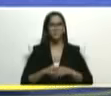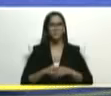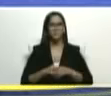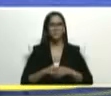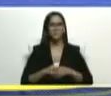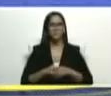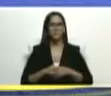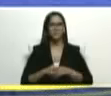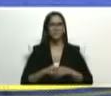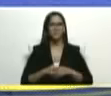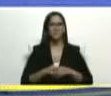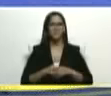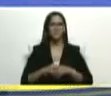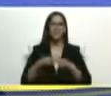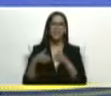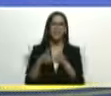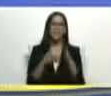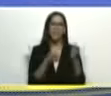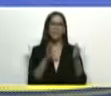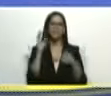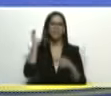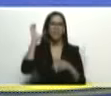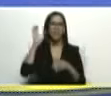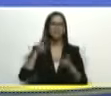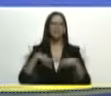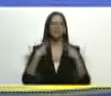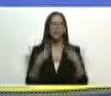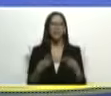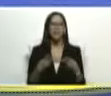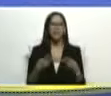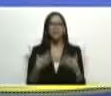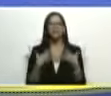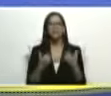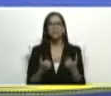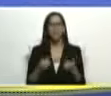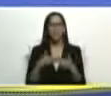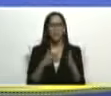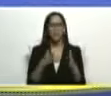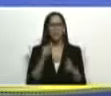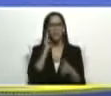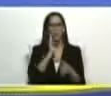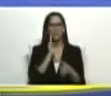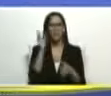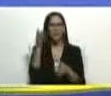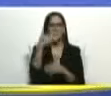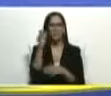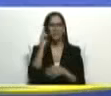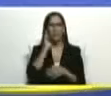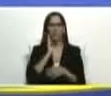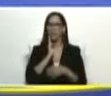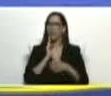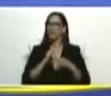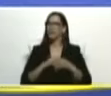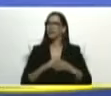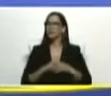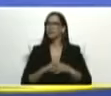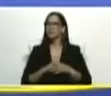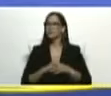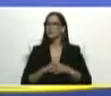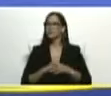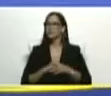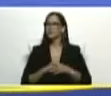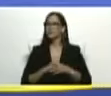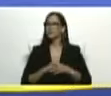y encaminó el camino de la patria nuevamente retomó los caminos de Bolívar las banderas de Bolívar y